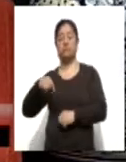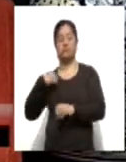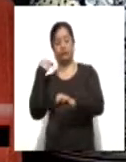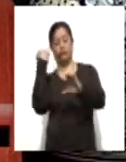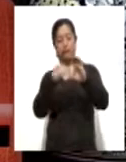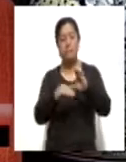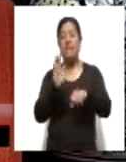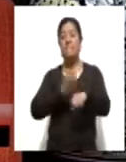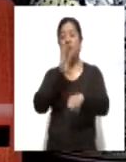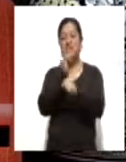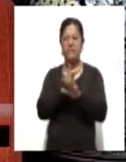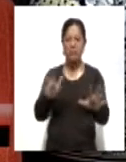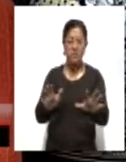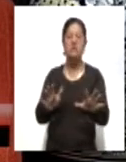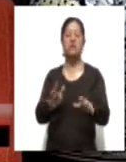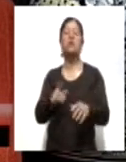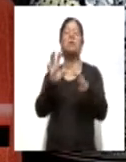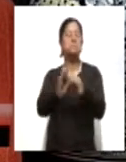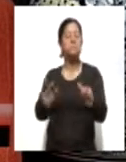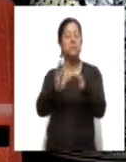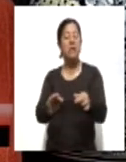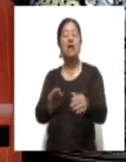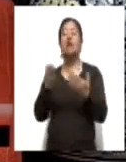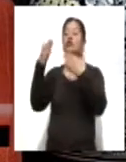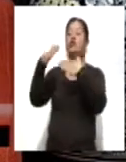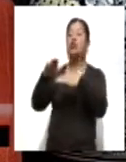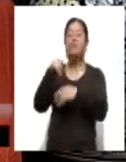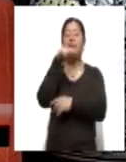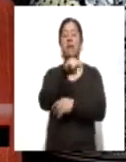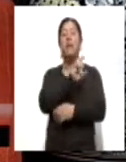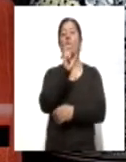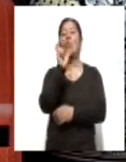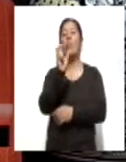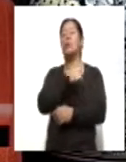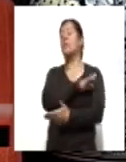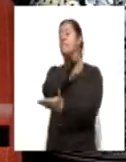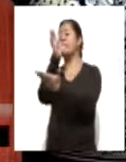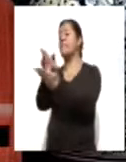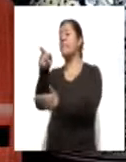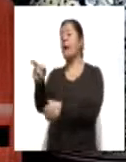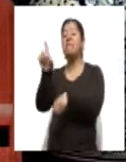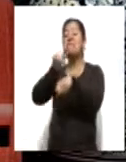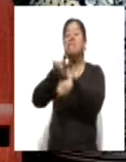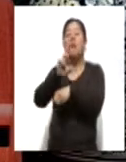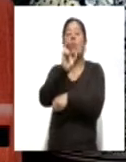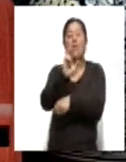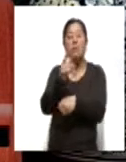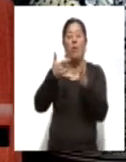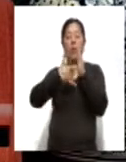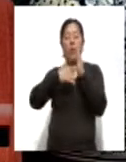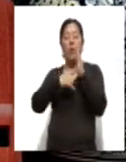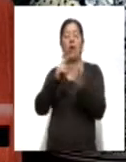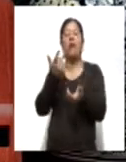instrucciones y detalles acerca del día y la hora en que tienen que acercarse al recinto ferial y al Salón Tlaxcala